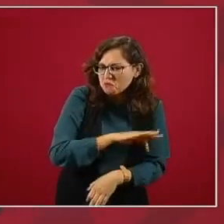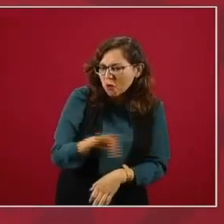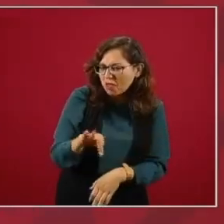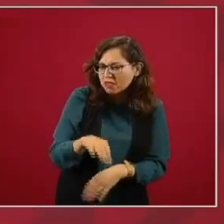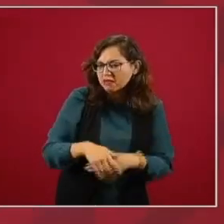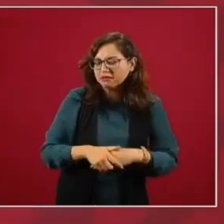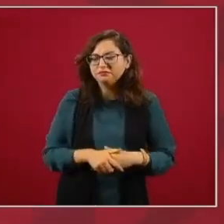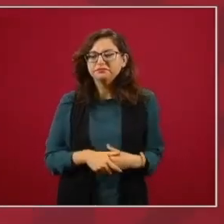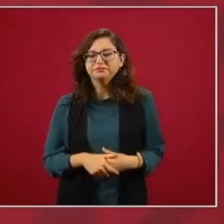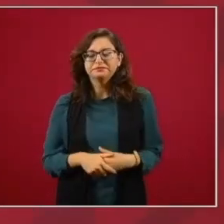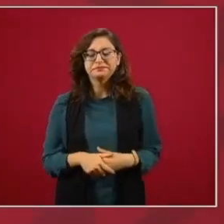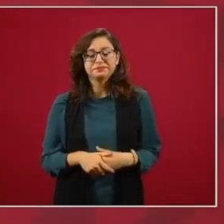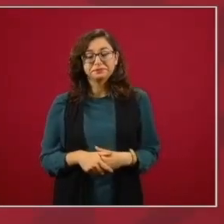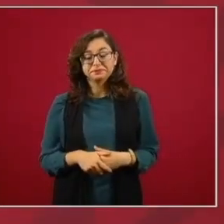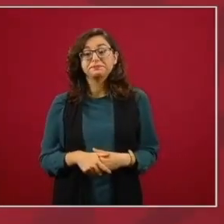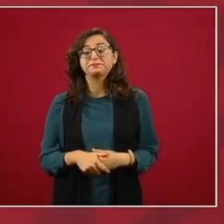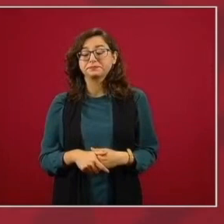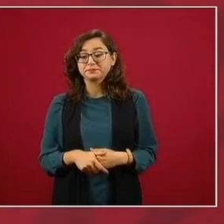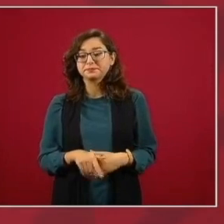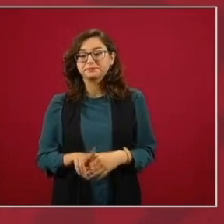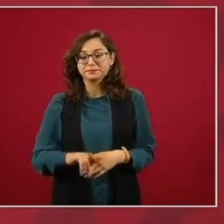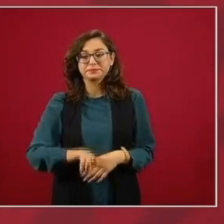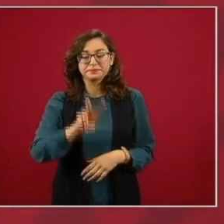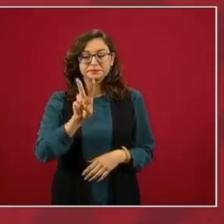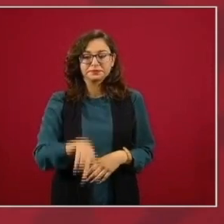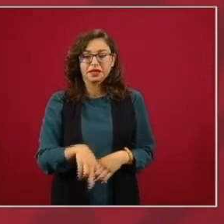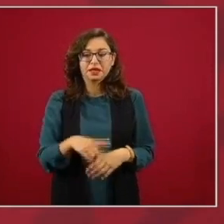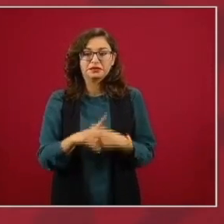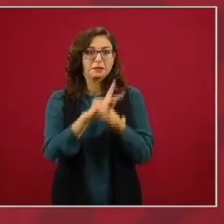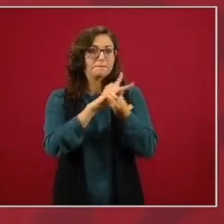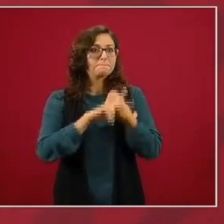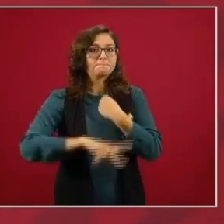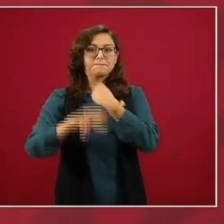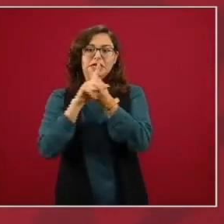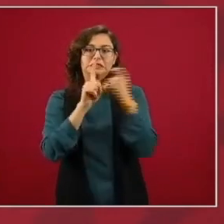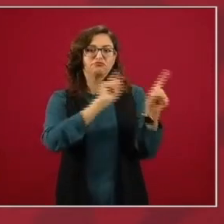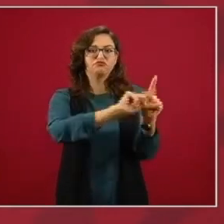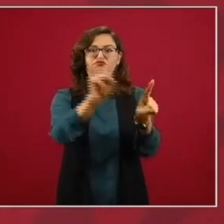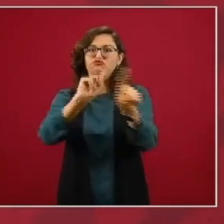contado con la solidaridad de varios países